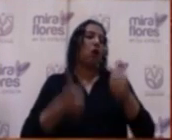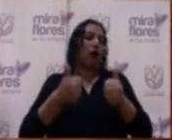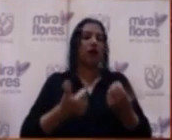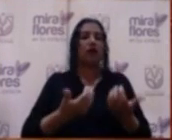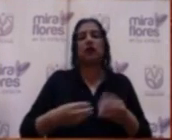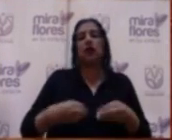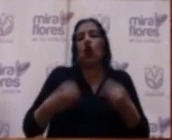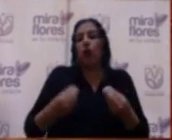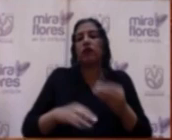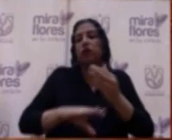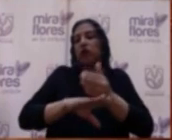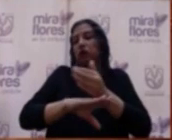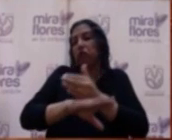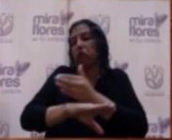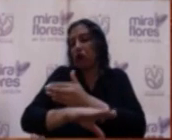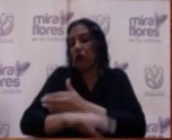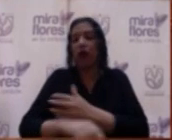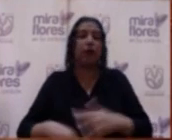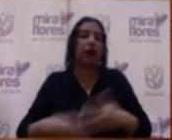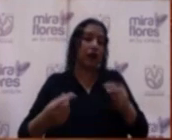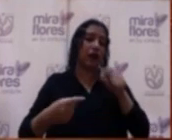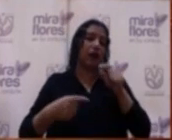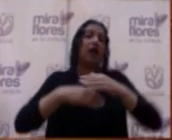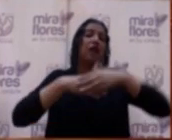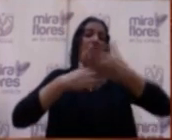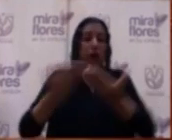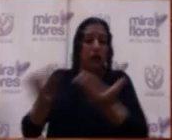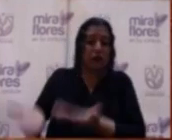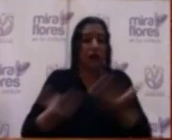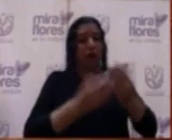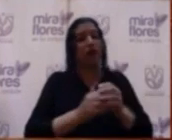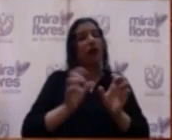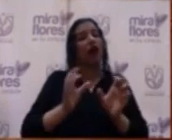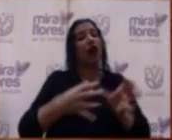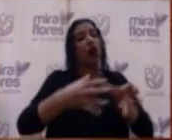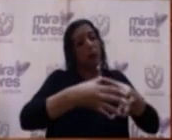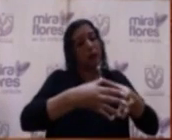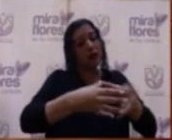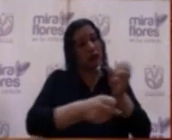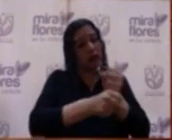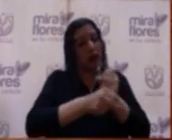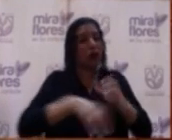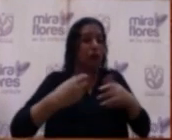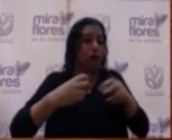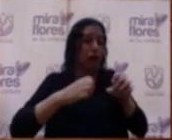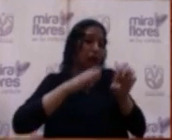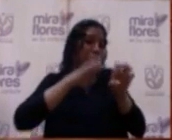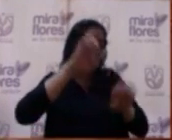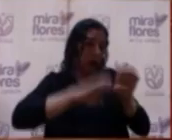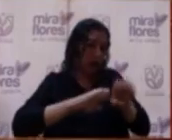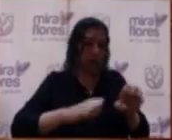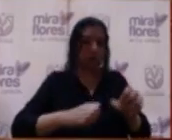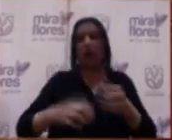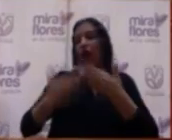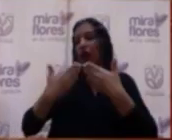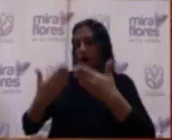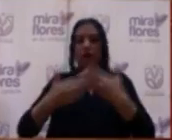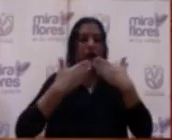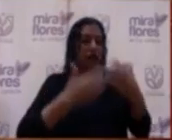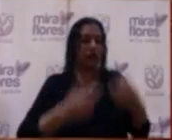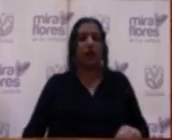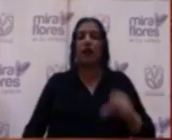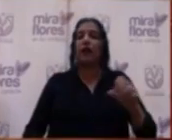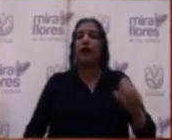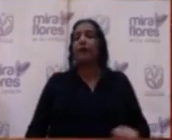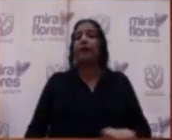y cómo se puede mejorar para que esto sea debidamente evaluado y pase por las respectivas comisiones. Muy bien, muchas gracias. No sé si